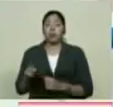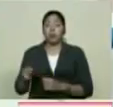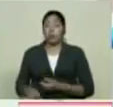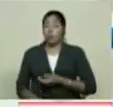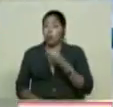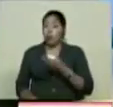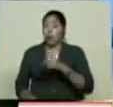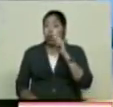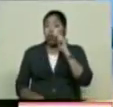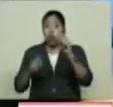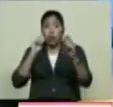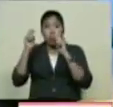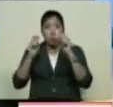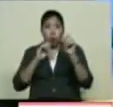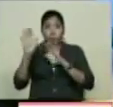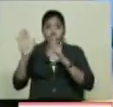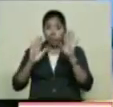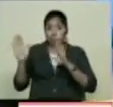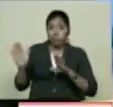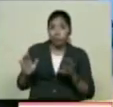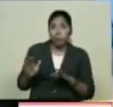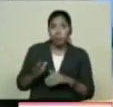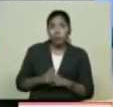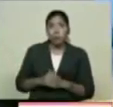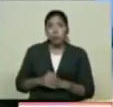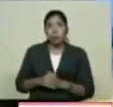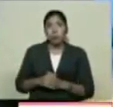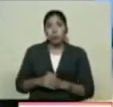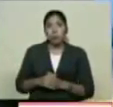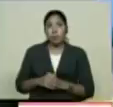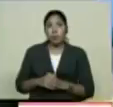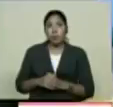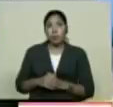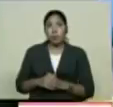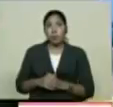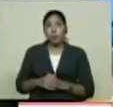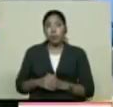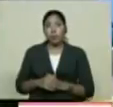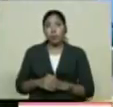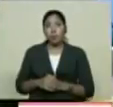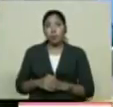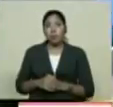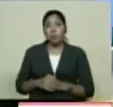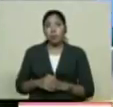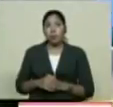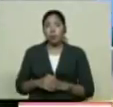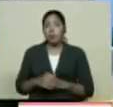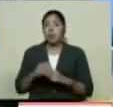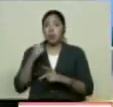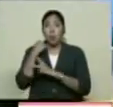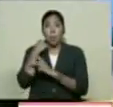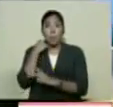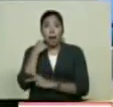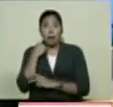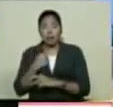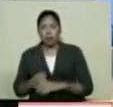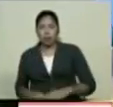azulita El 46% Del municipio De Andrés Bello Es Parque Nacional Sierra de la Culata Es uno incluso De los espacios